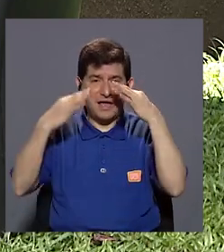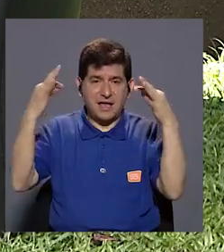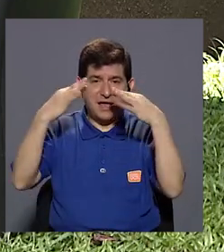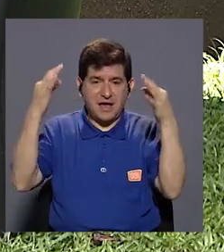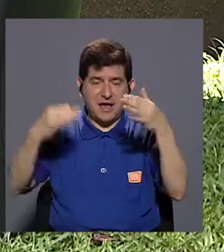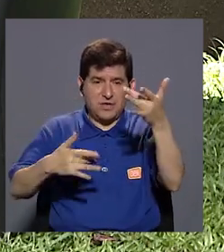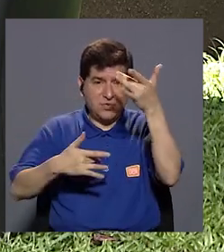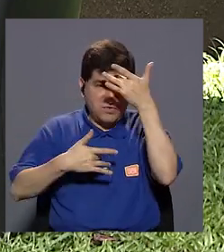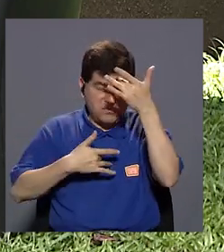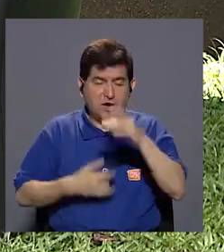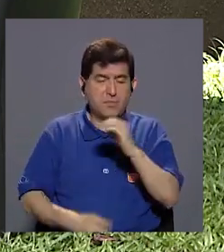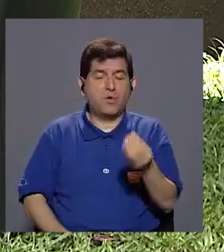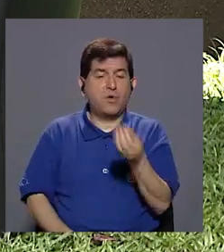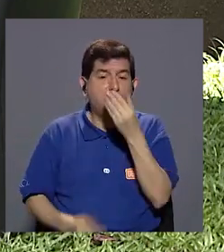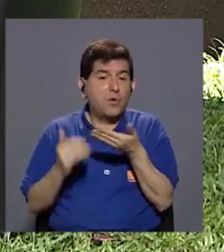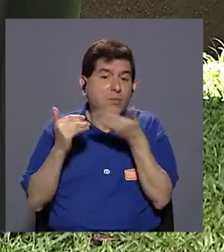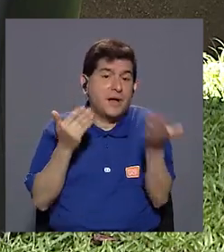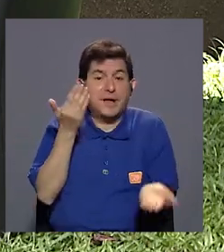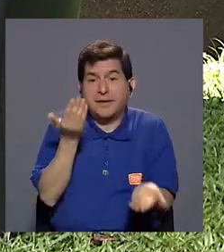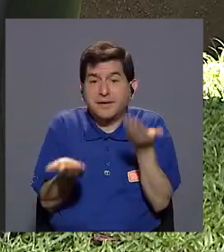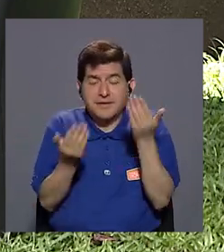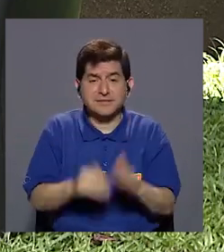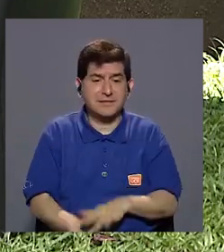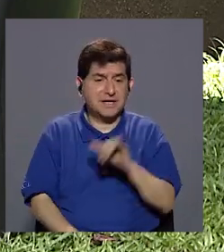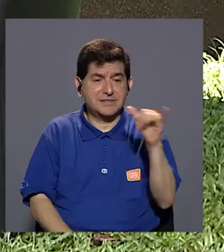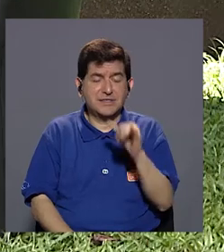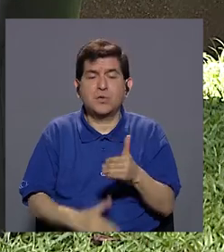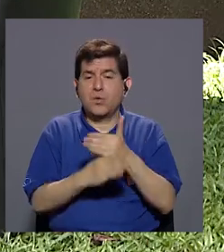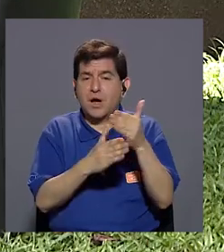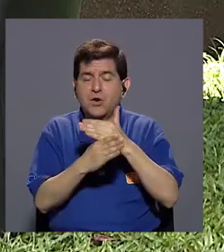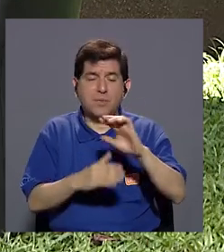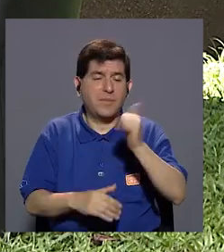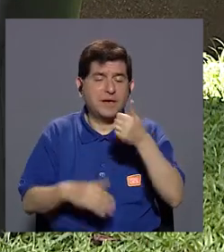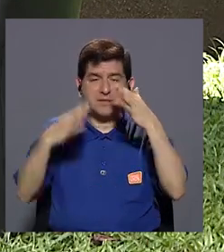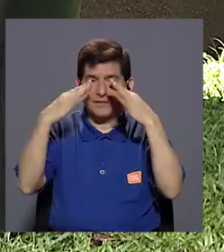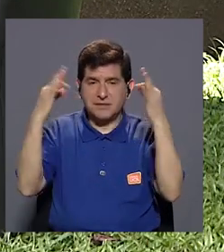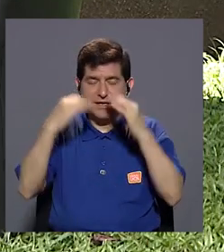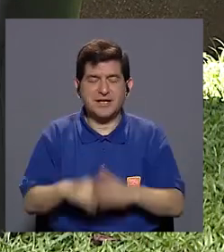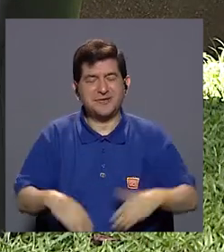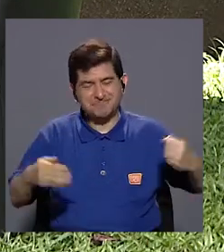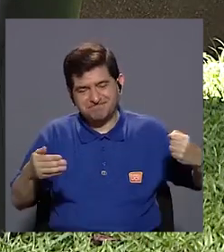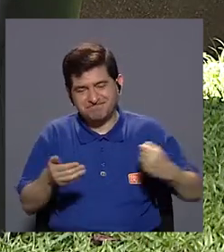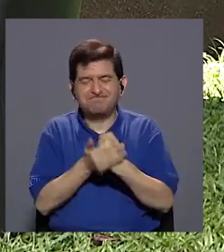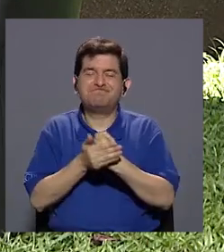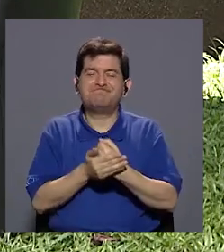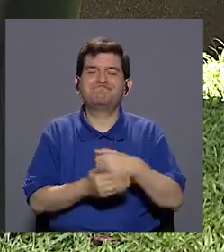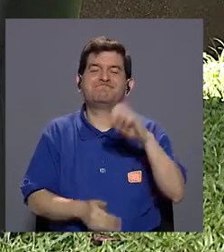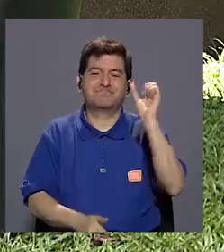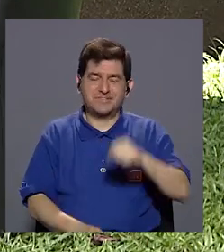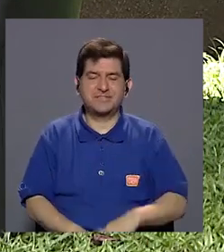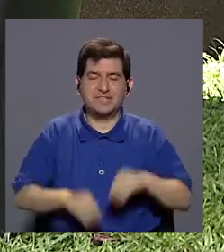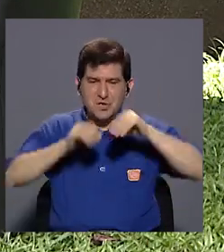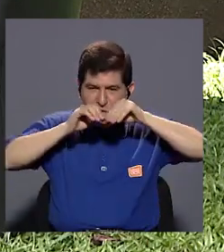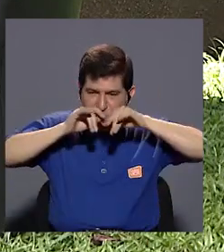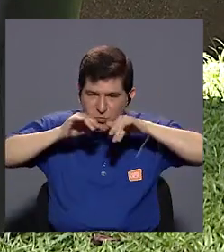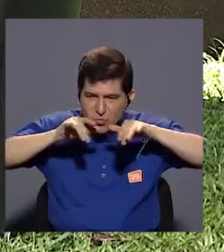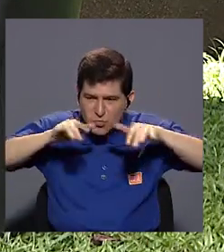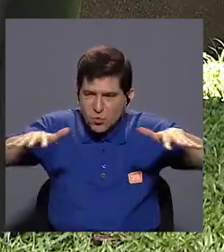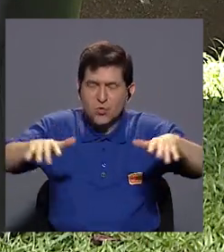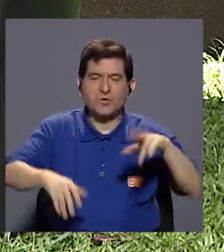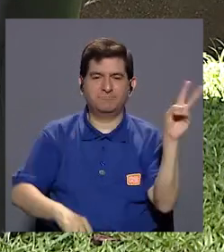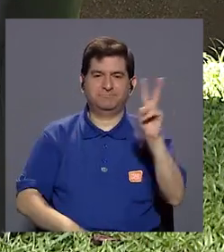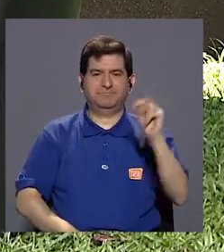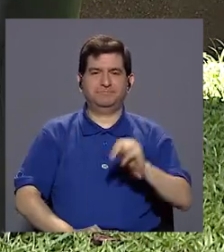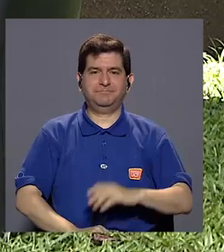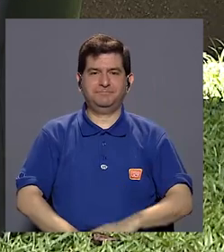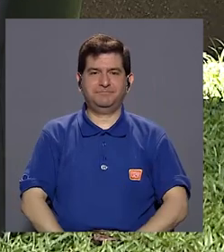o comer, ¿verdad?, de ciertas cosas que también compartieron con otros gatos y entonces, desgraciadamente, así van transmitiéndose los